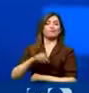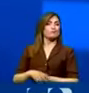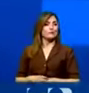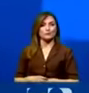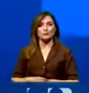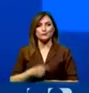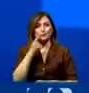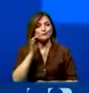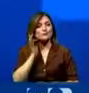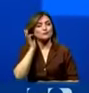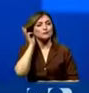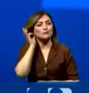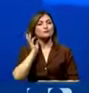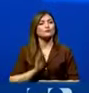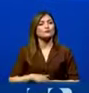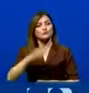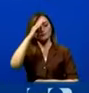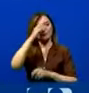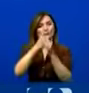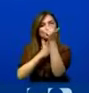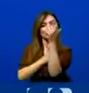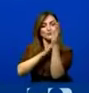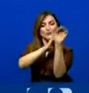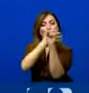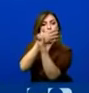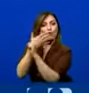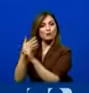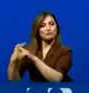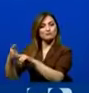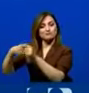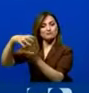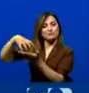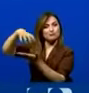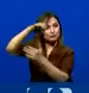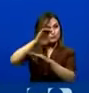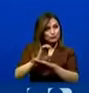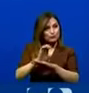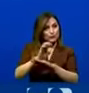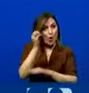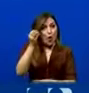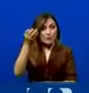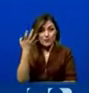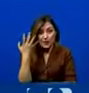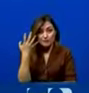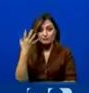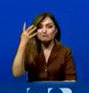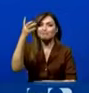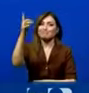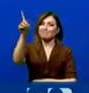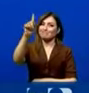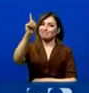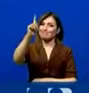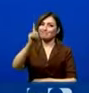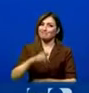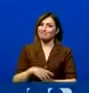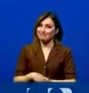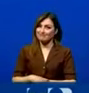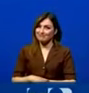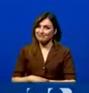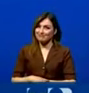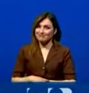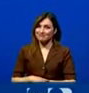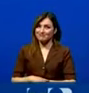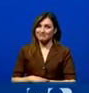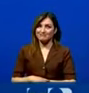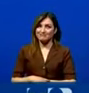hombres y mujeres, y de los militares que fueron secuestrados en diferentes provincias del Ecuador. El gobierno considera que esas amnistías